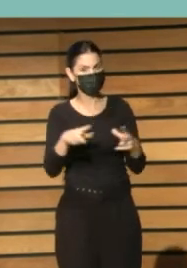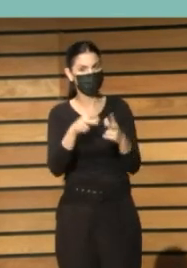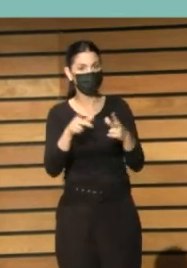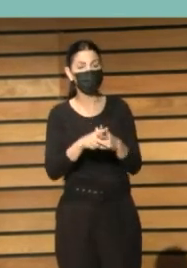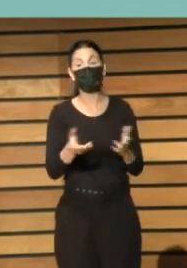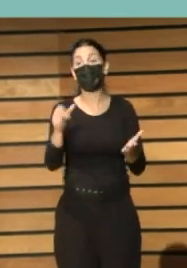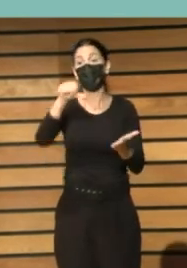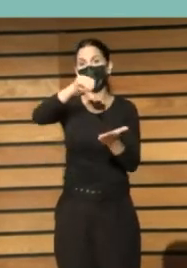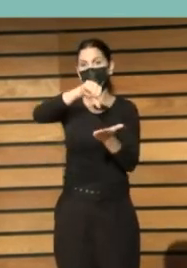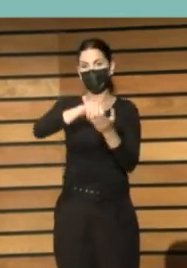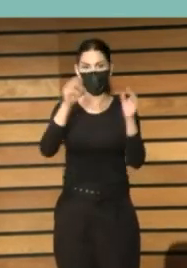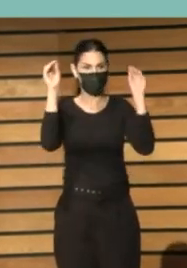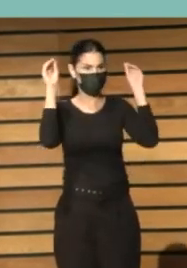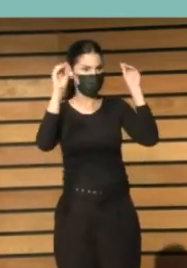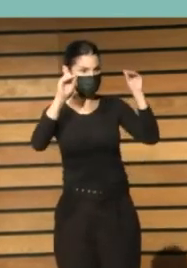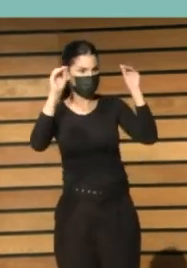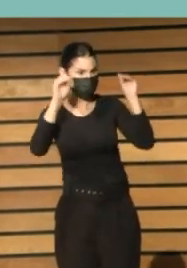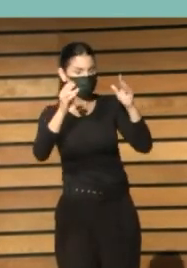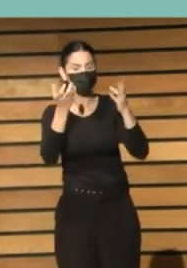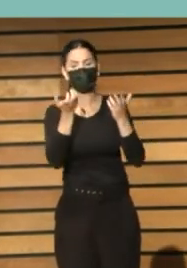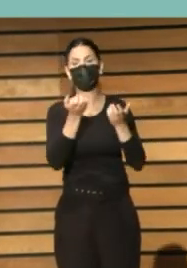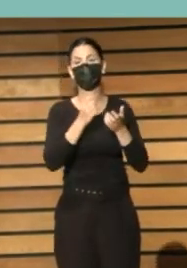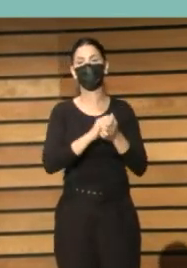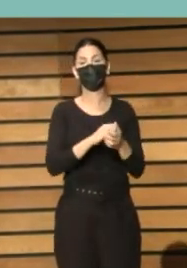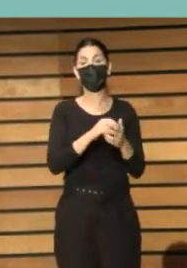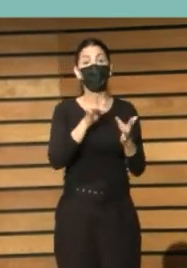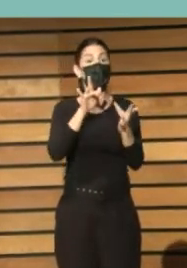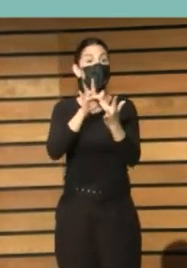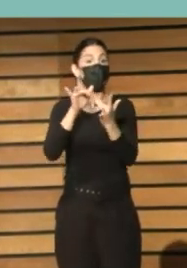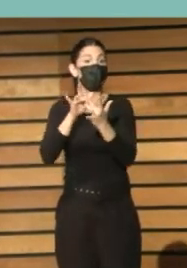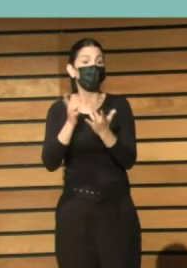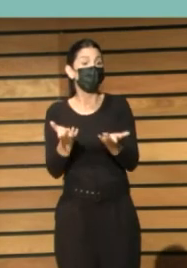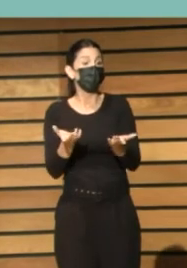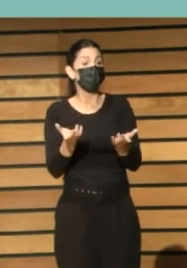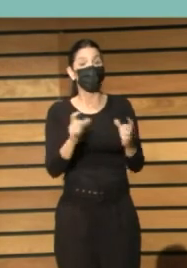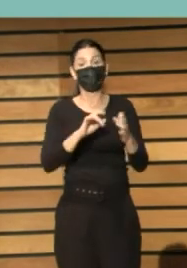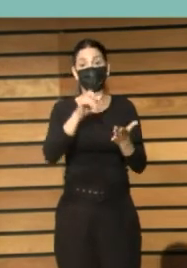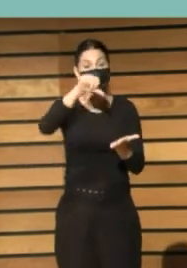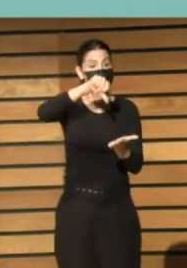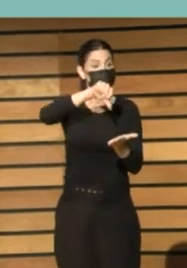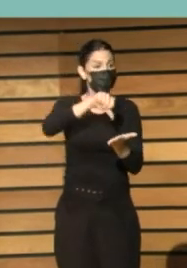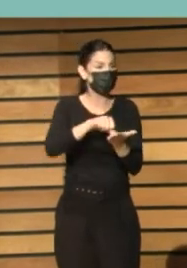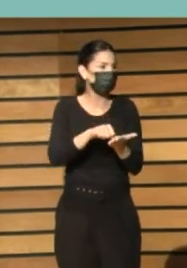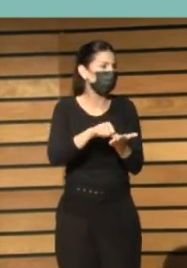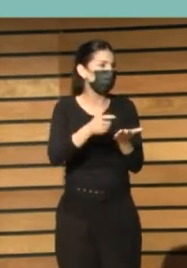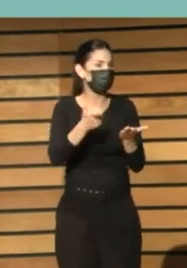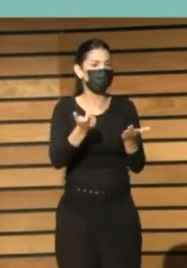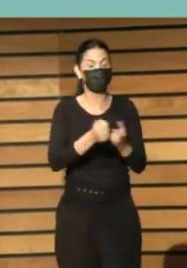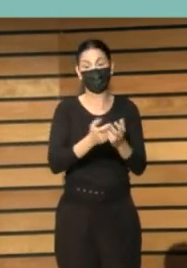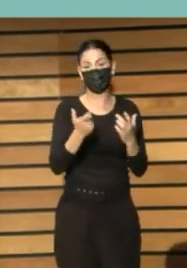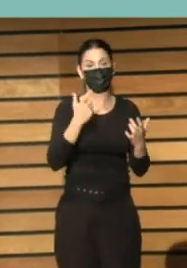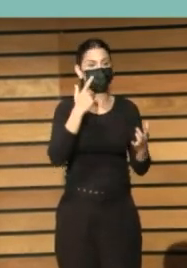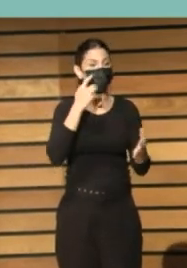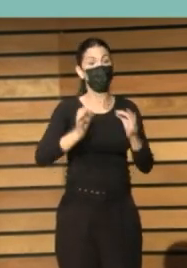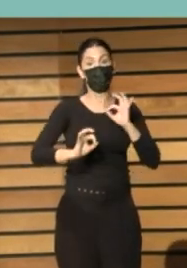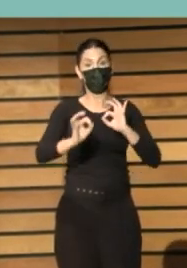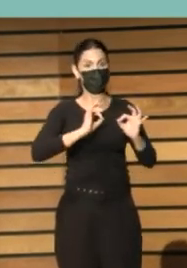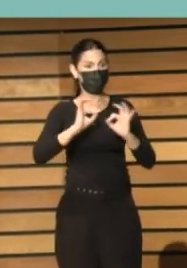centros educativos ustedes tienen que estar en contacto con los centros de carácter cultural con los museos con los teatros